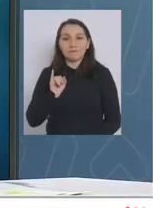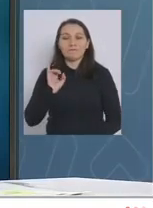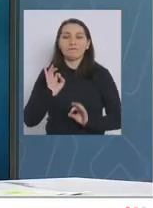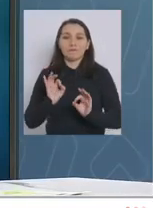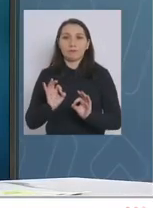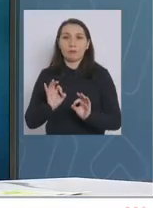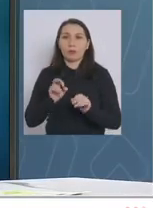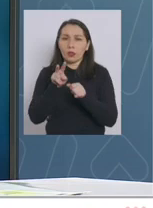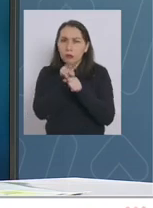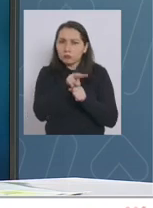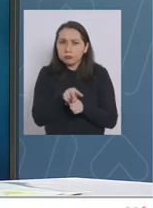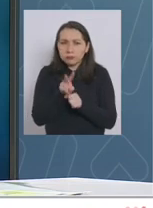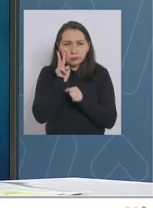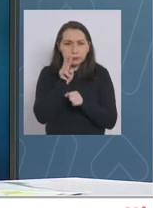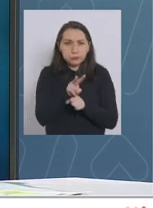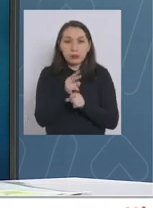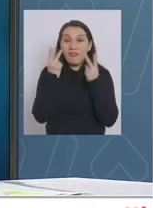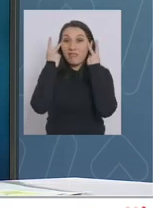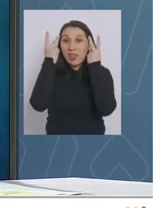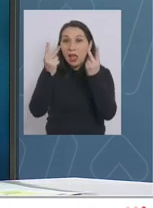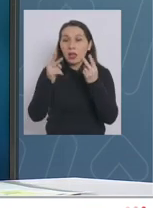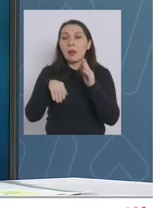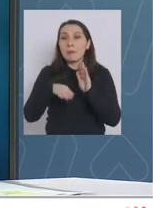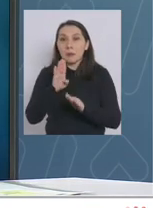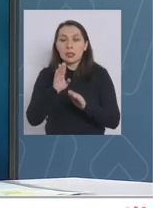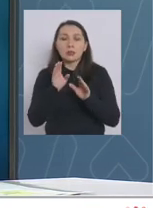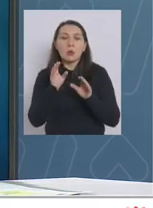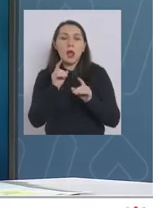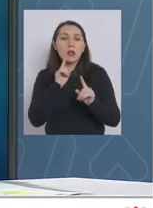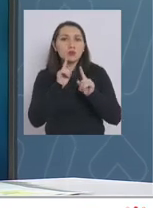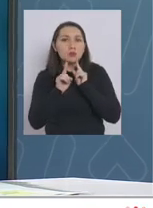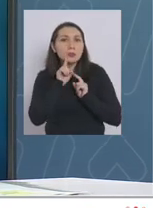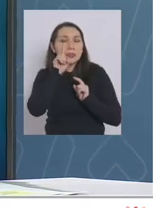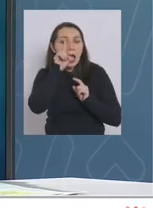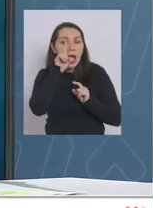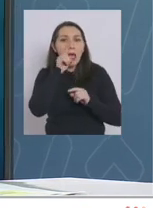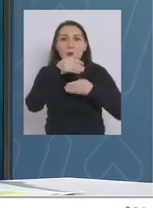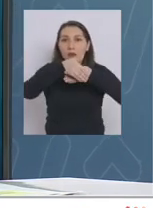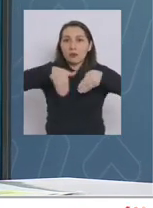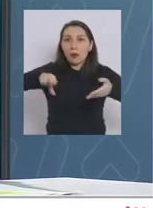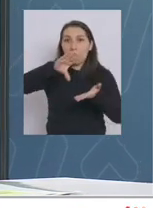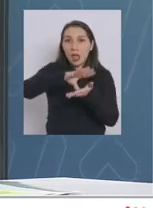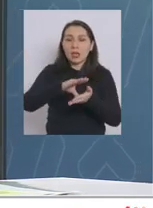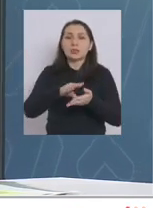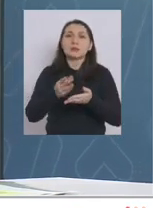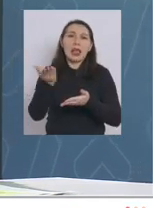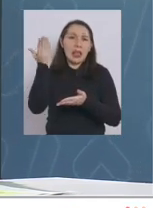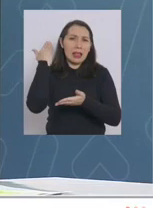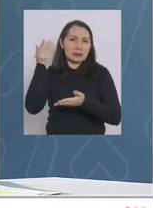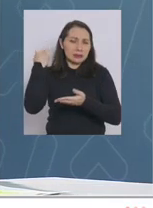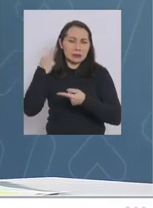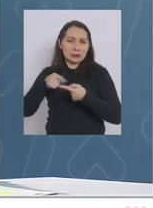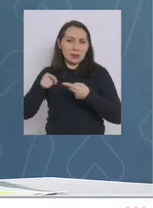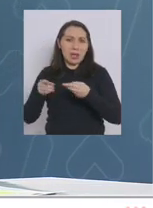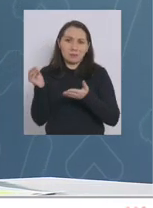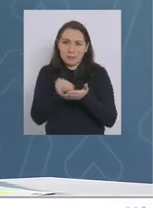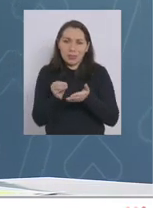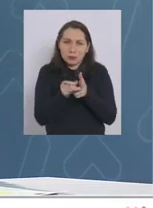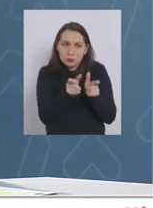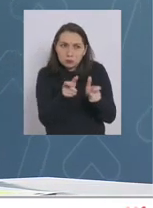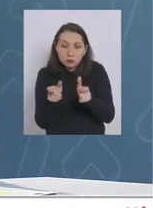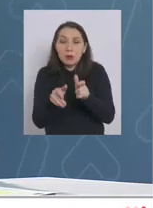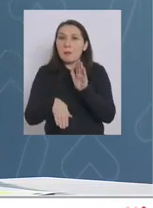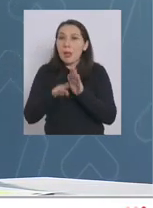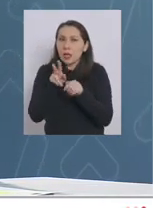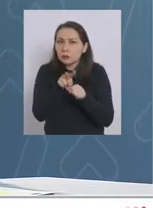Efectivamente la vigilancia de viajeros y sobre todo el testeo en las fronteras se está fortaleciendo ya hace varias semanas. Si bien la intensificación